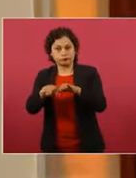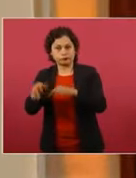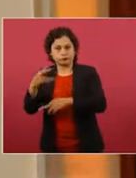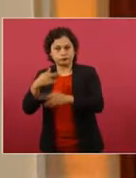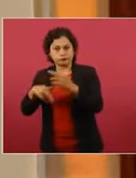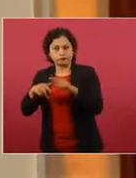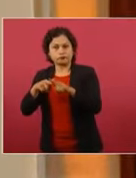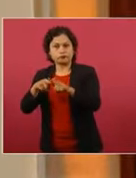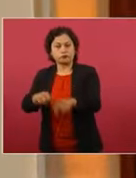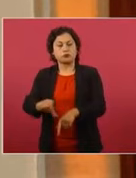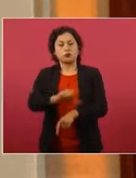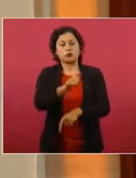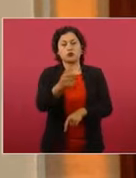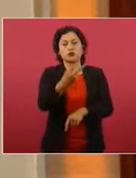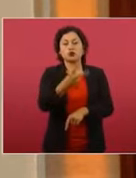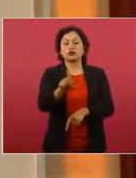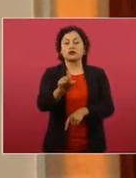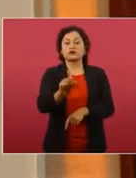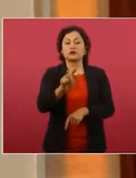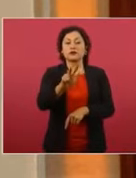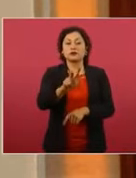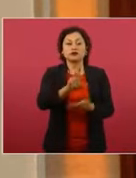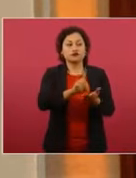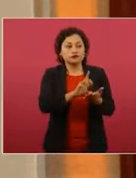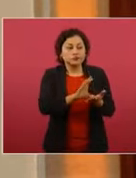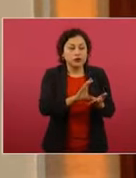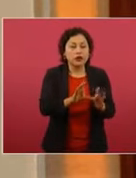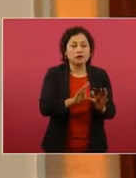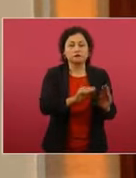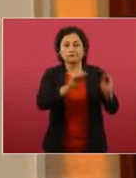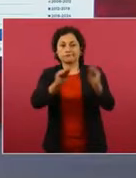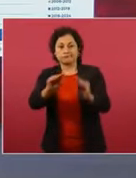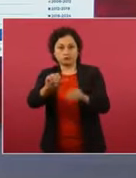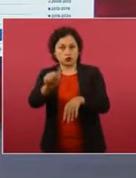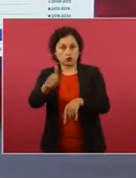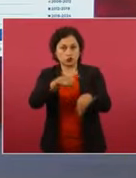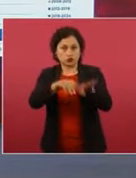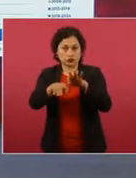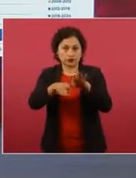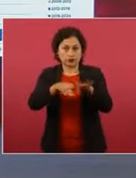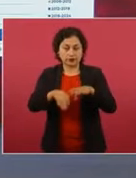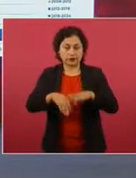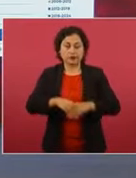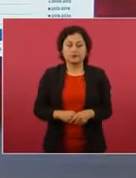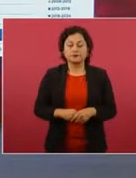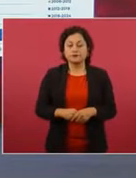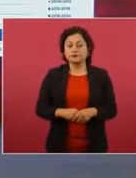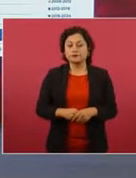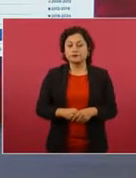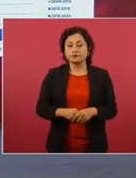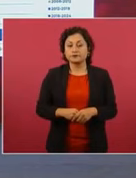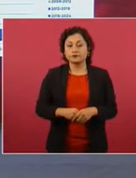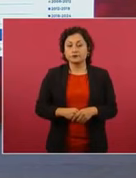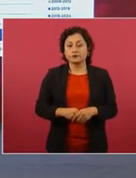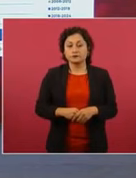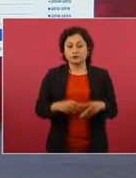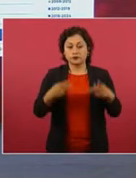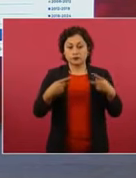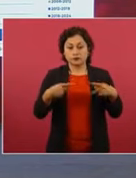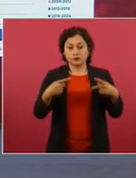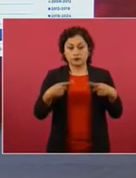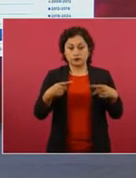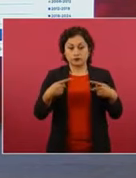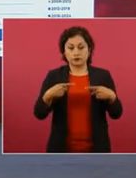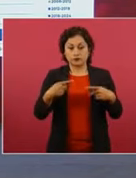administración, 228 llamamos. En reintegrados al servicio, en el 2006